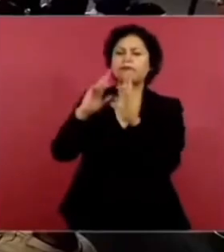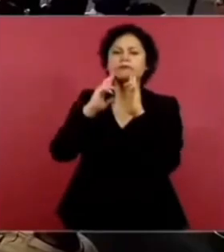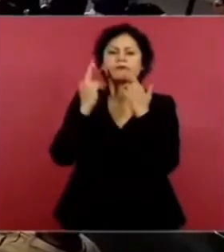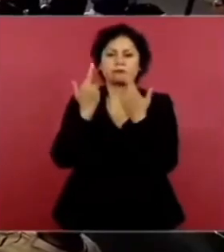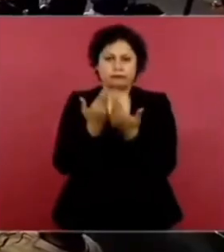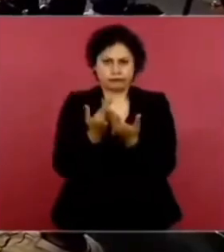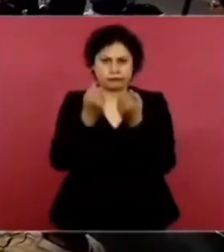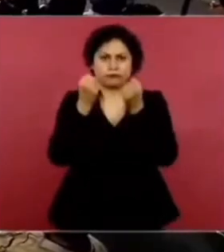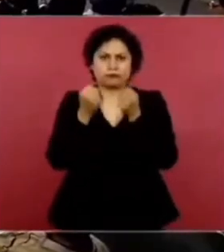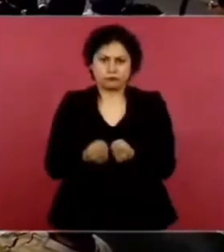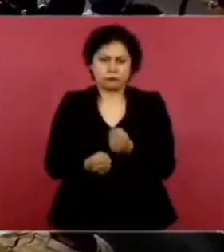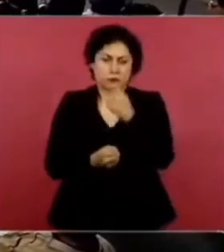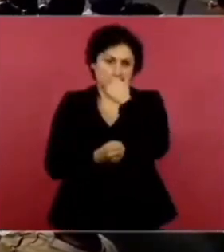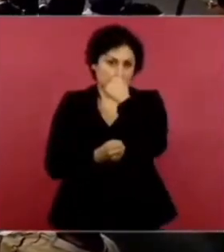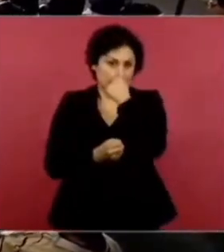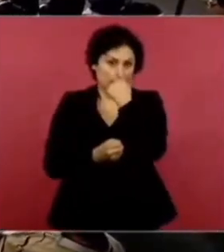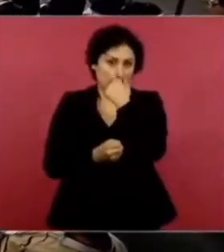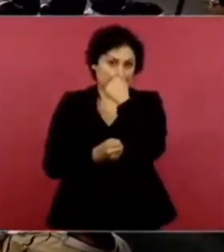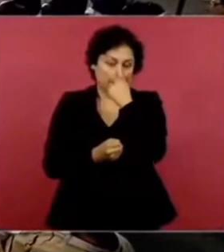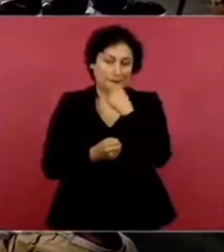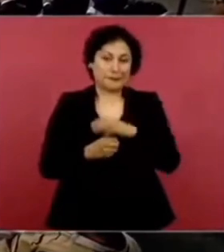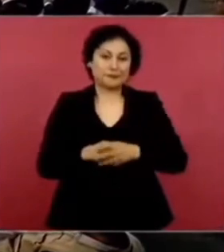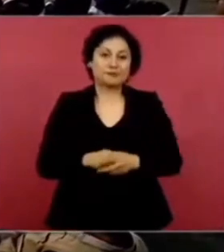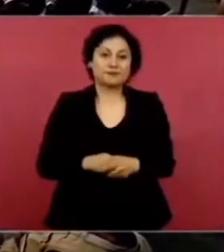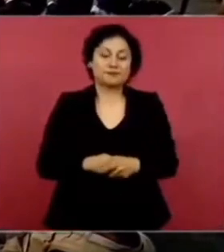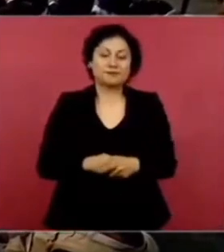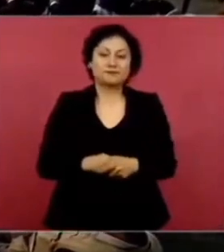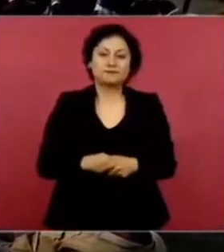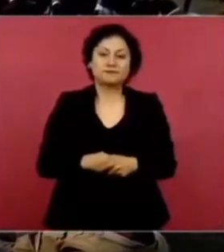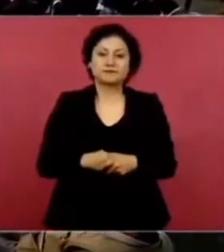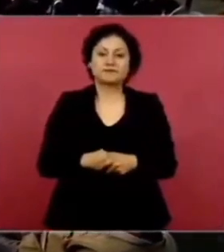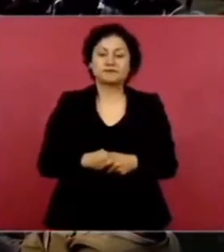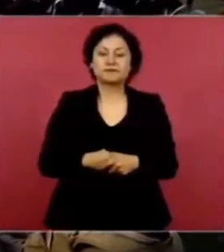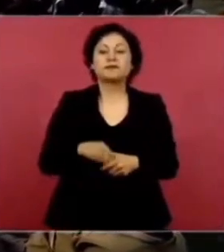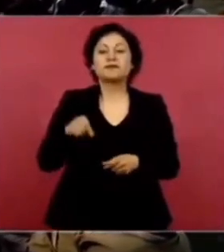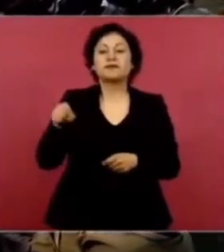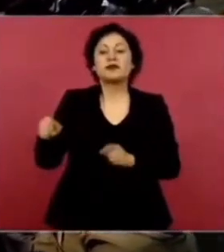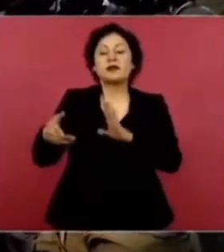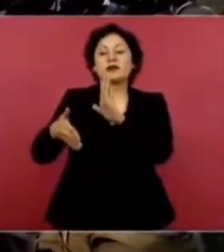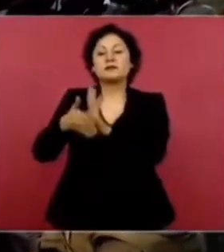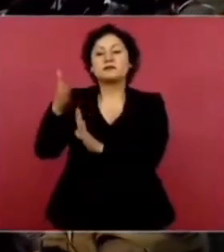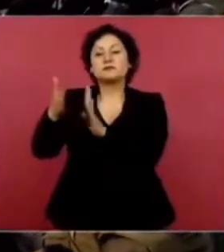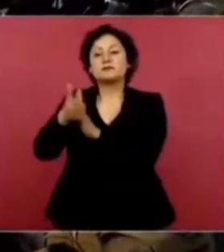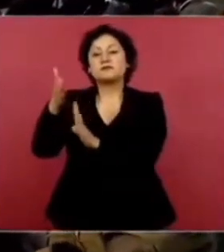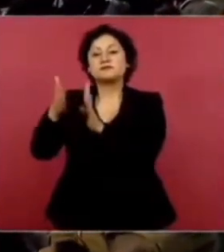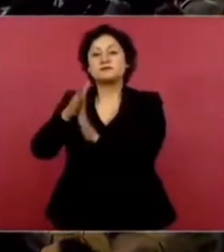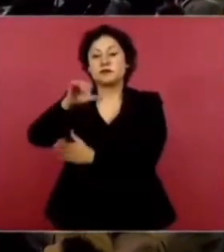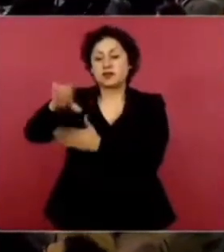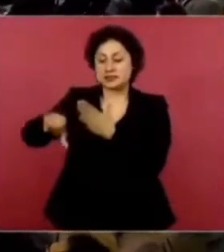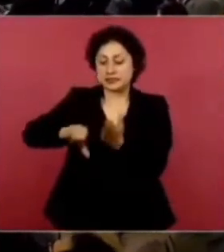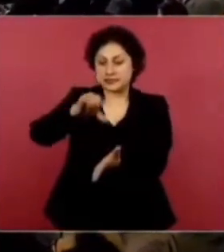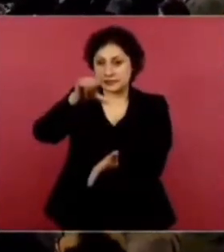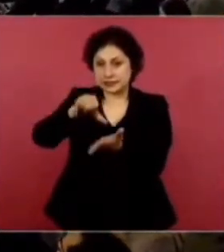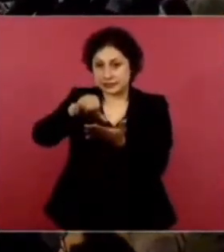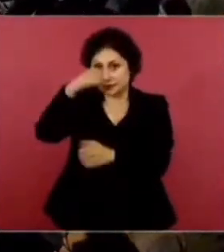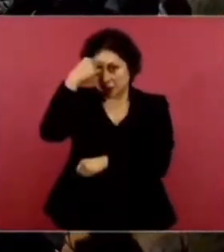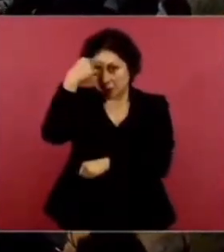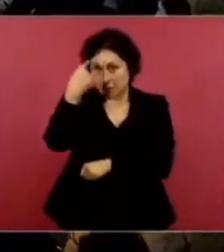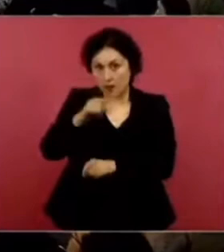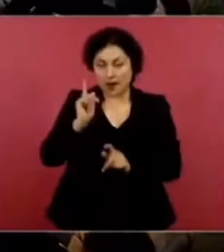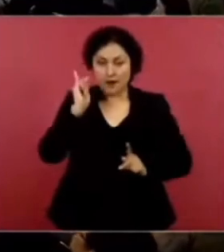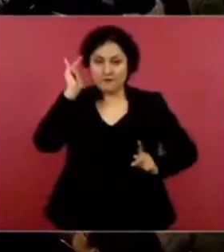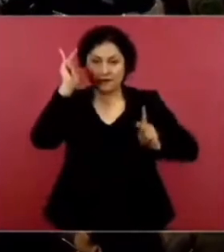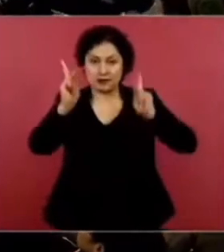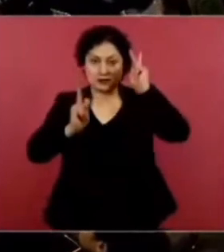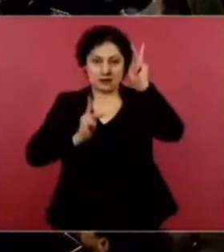Se está haciendo. Un centro. De atención. A visitantes. Que ya está concluido.